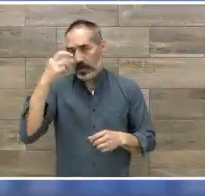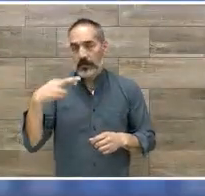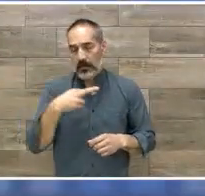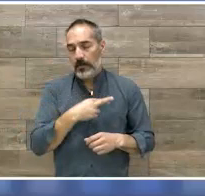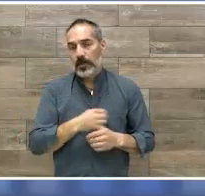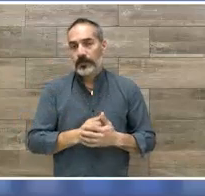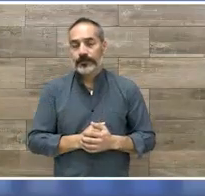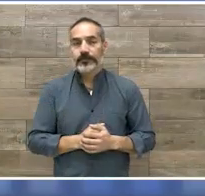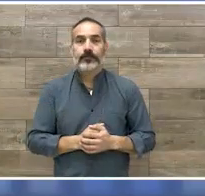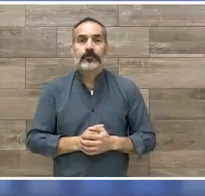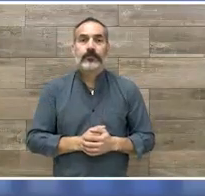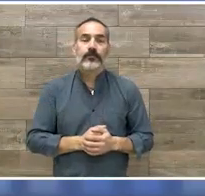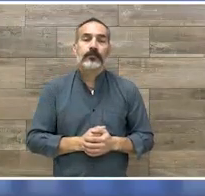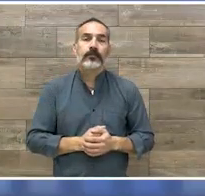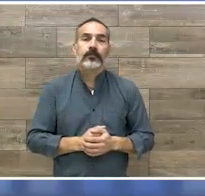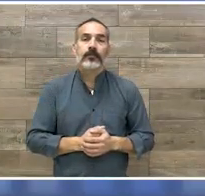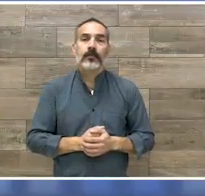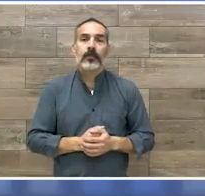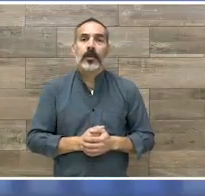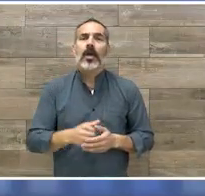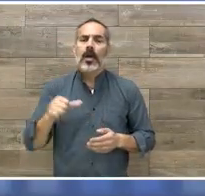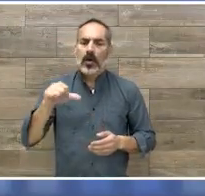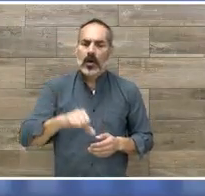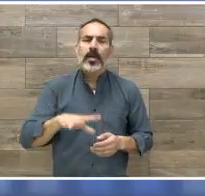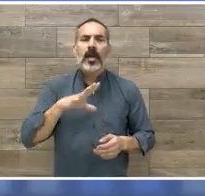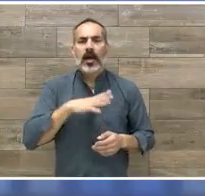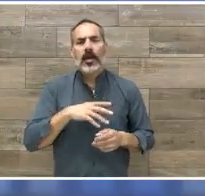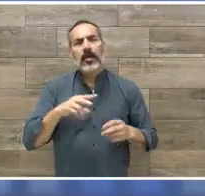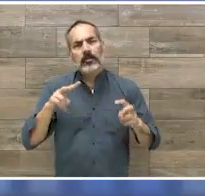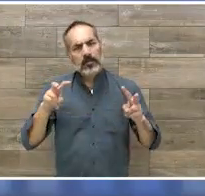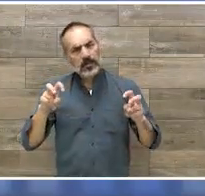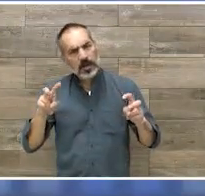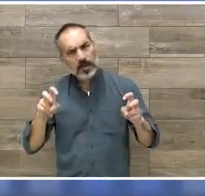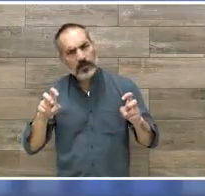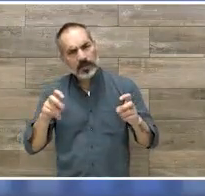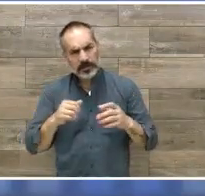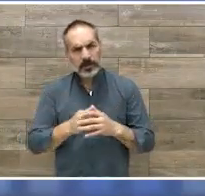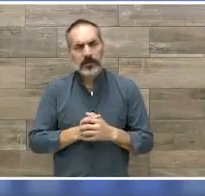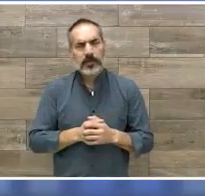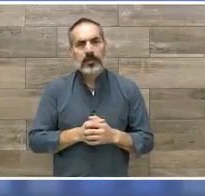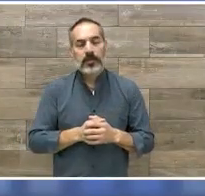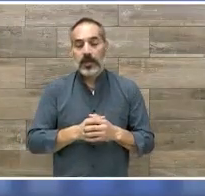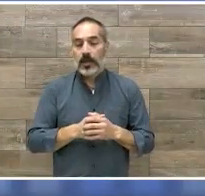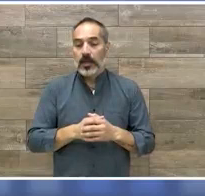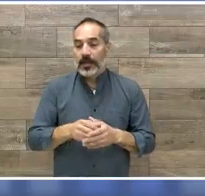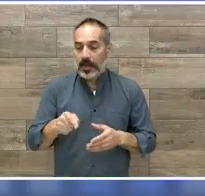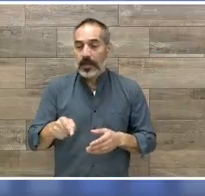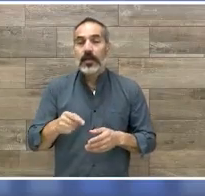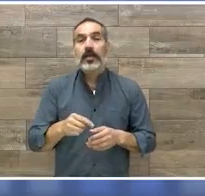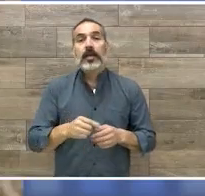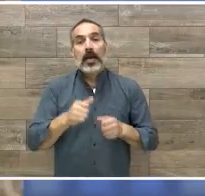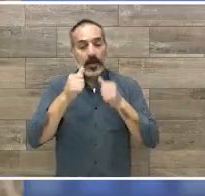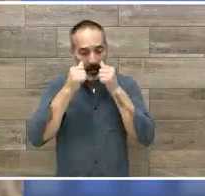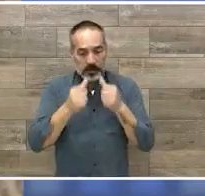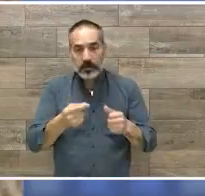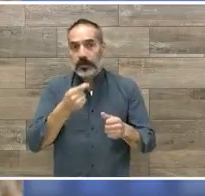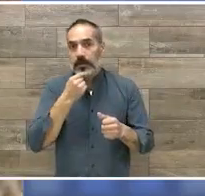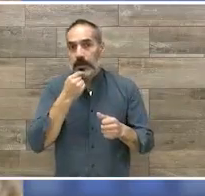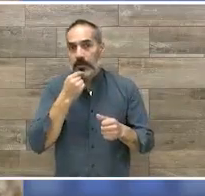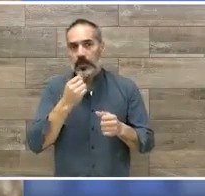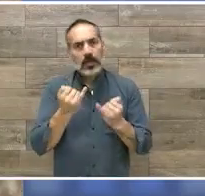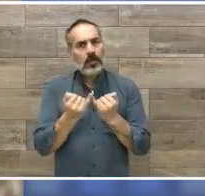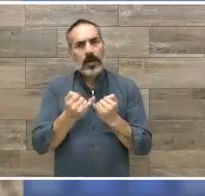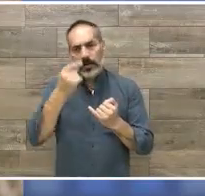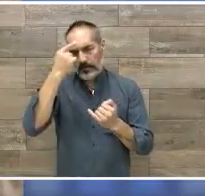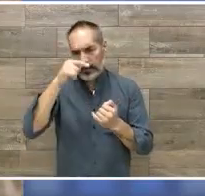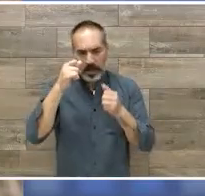Hoy en día existen programas de estimulación temprana que son empleados por profesionales tanto en niños con discapacidad